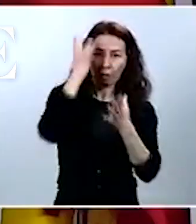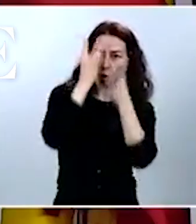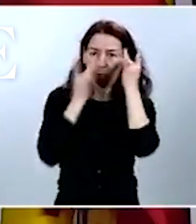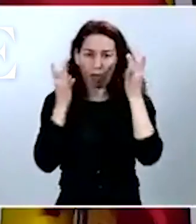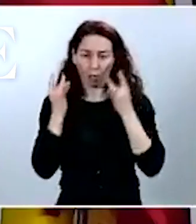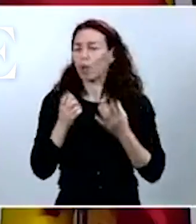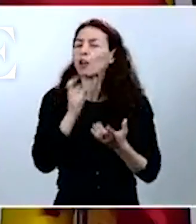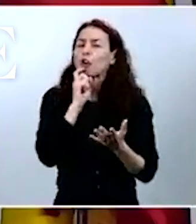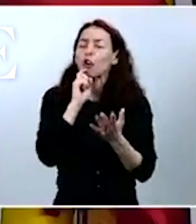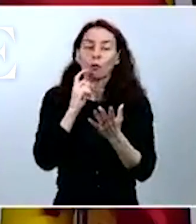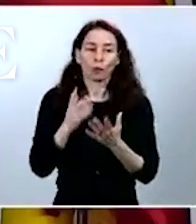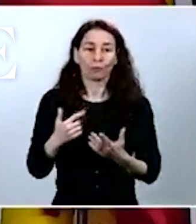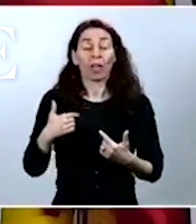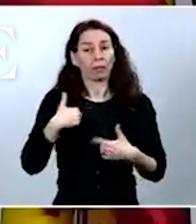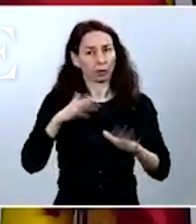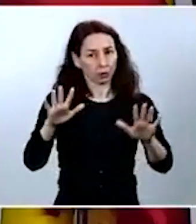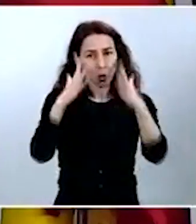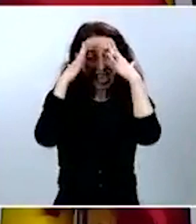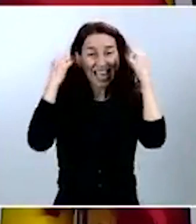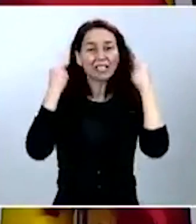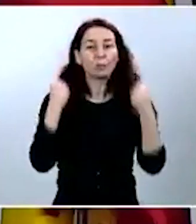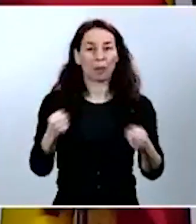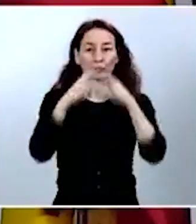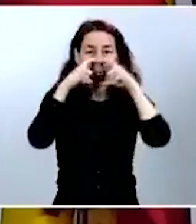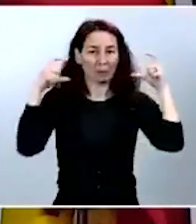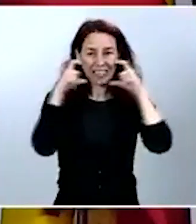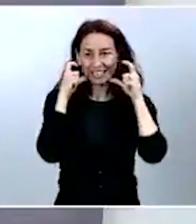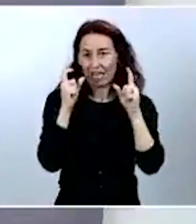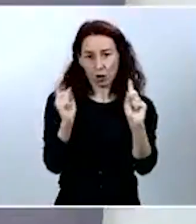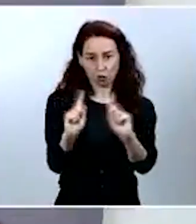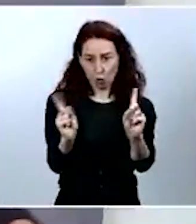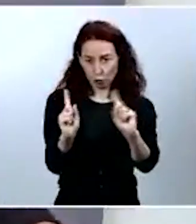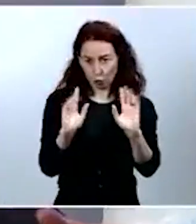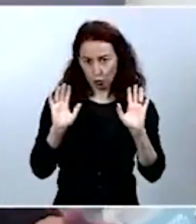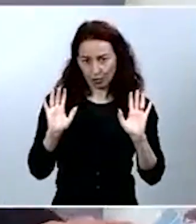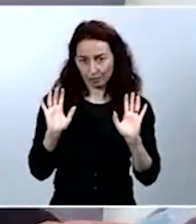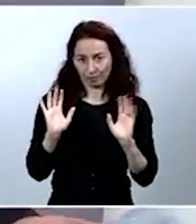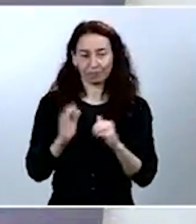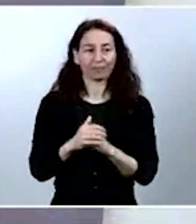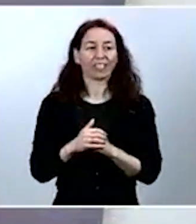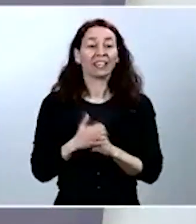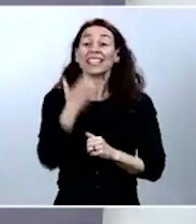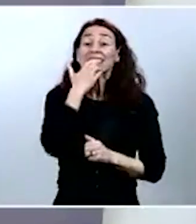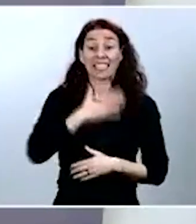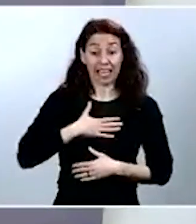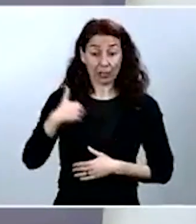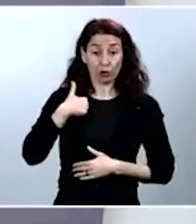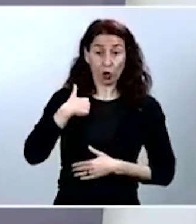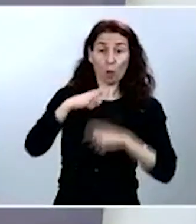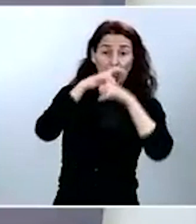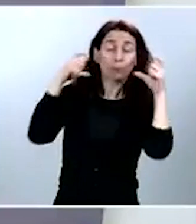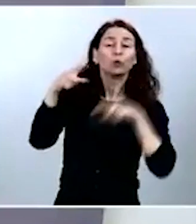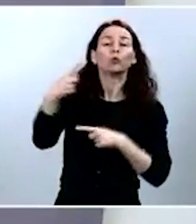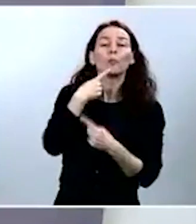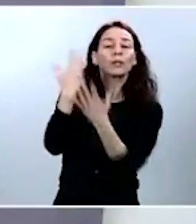Yo no soy un experto en colocación de mascarillas. Ni yo tampoco, si querés me la coloco yo y me dices. Perfecto. A ver, yo entiendo una